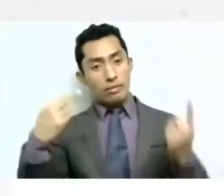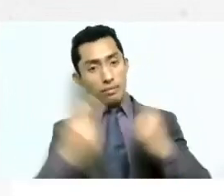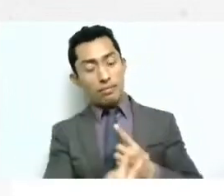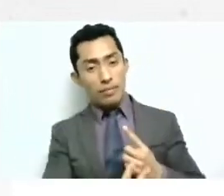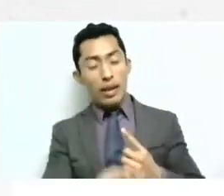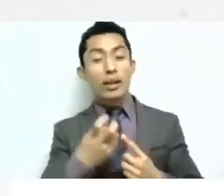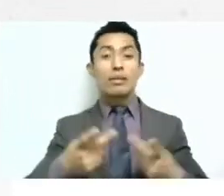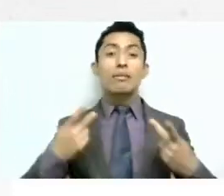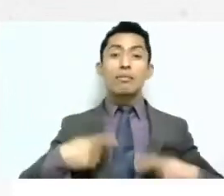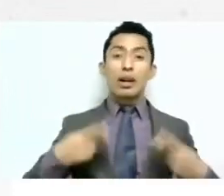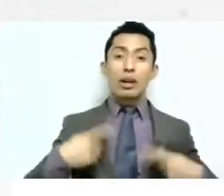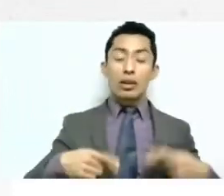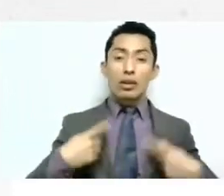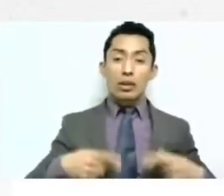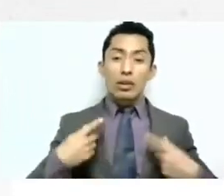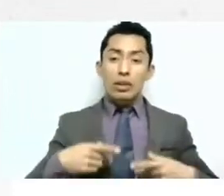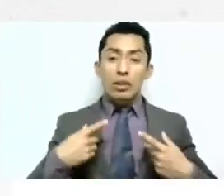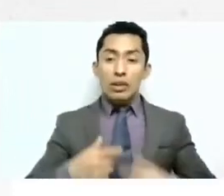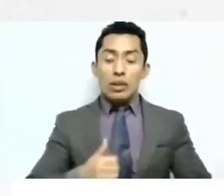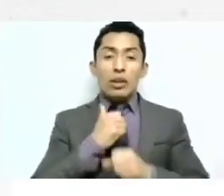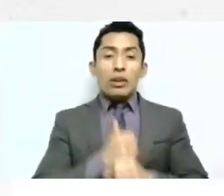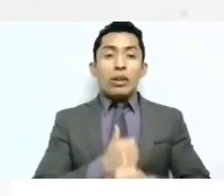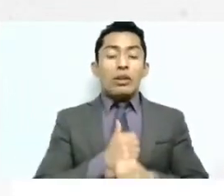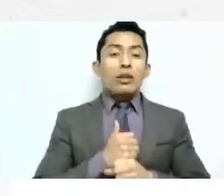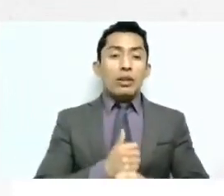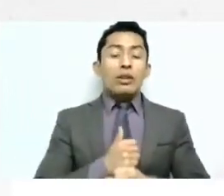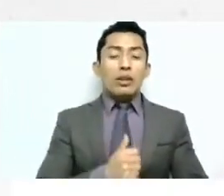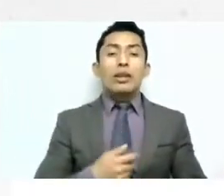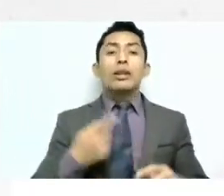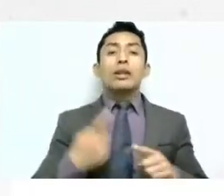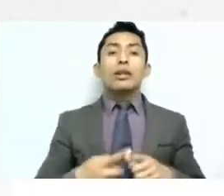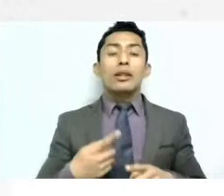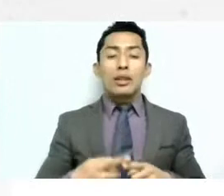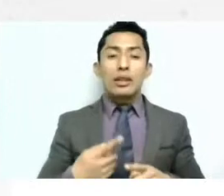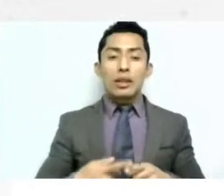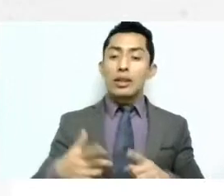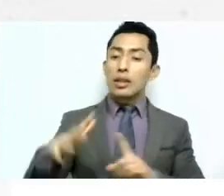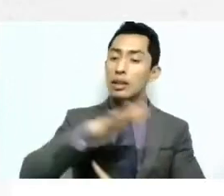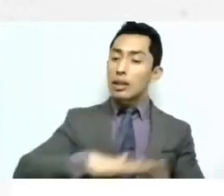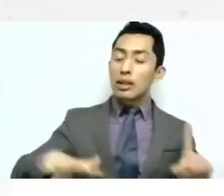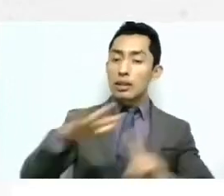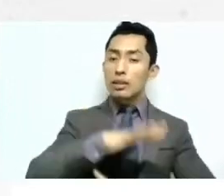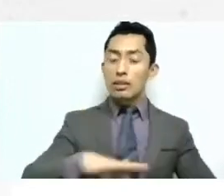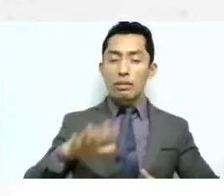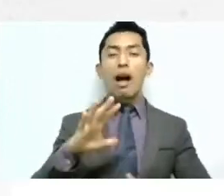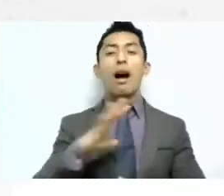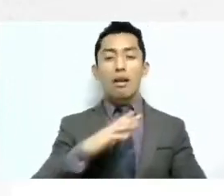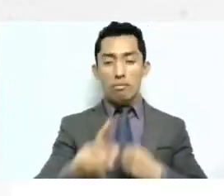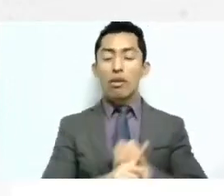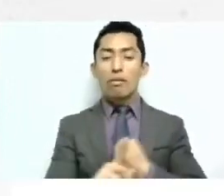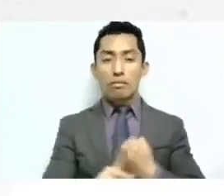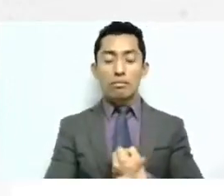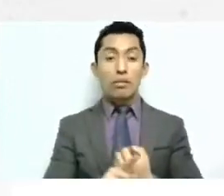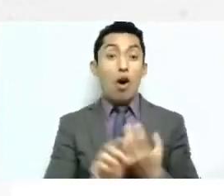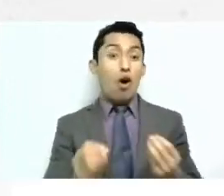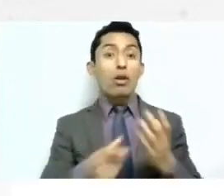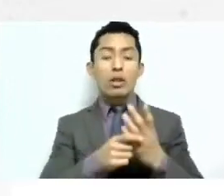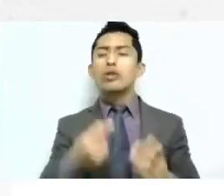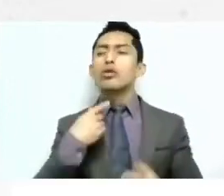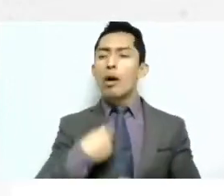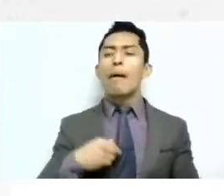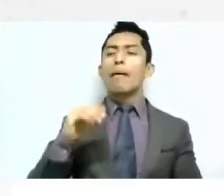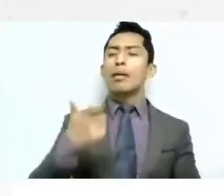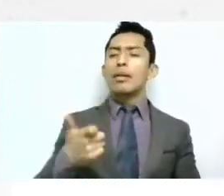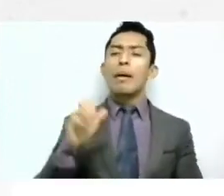víctimas o los que se pueden ver perjudicados es el entorno y no basta con decir te voy a dar una beca para